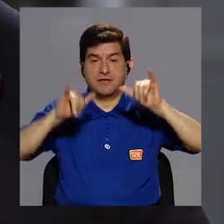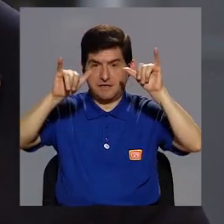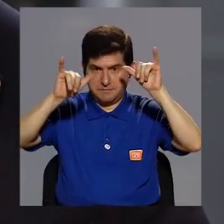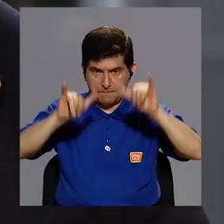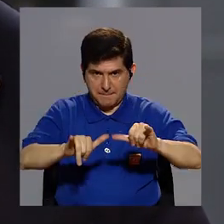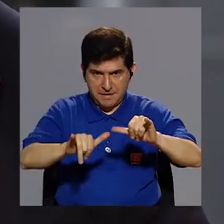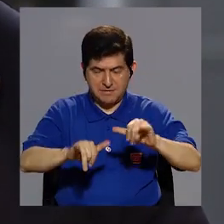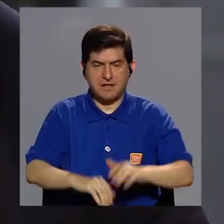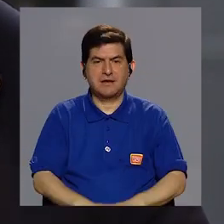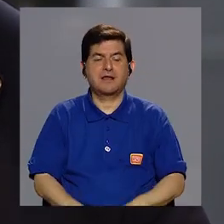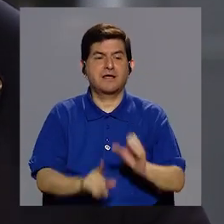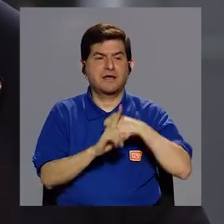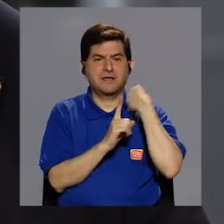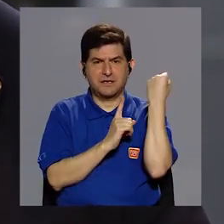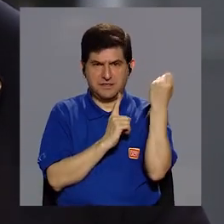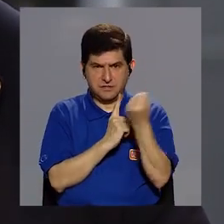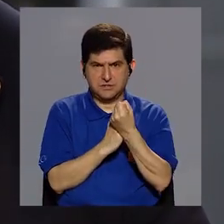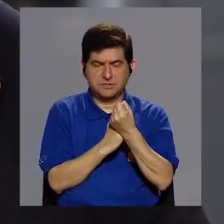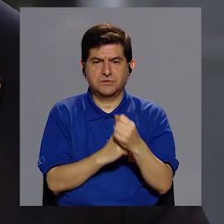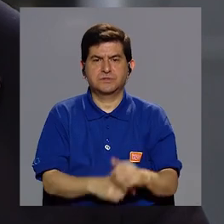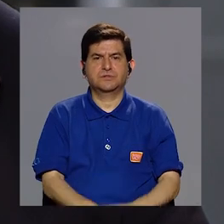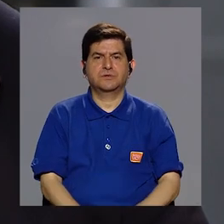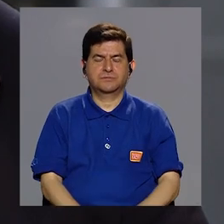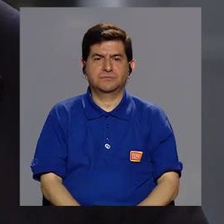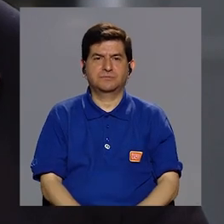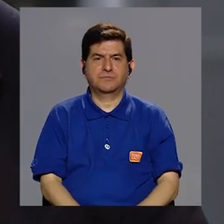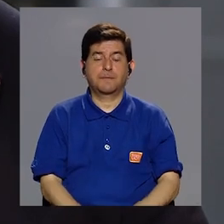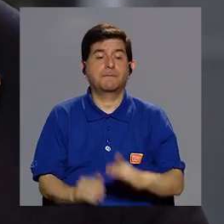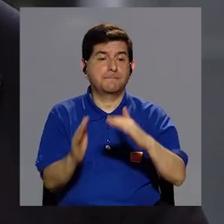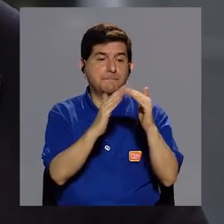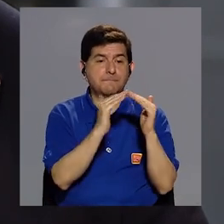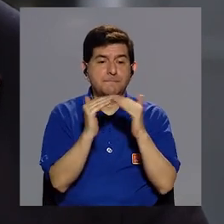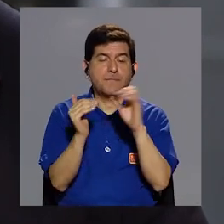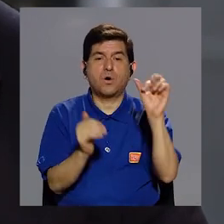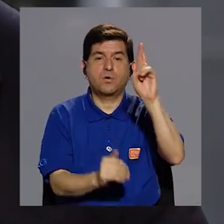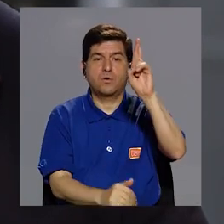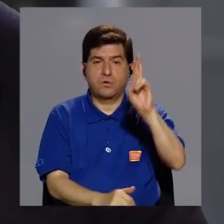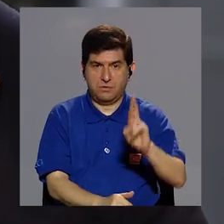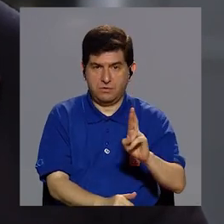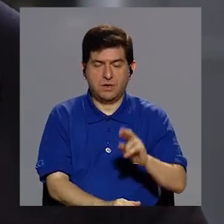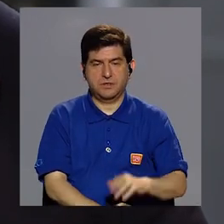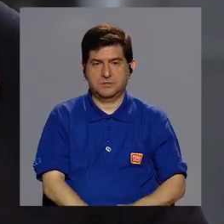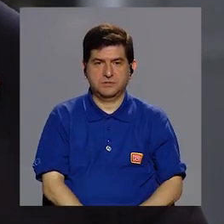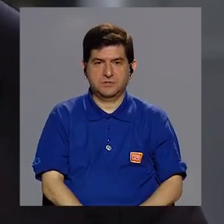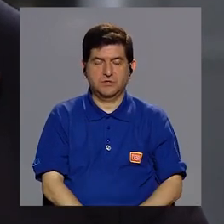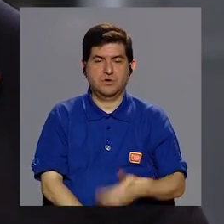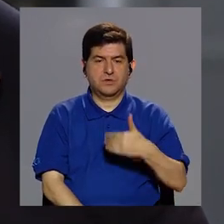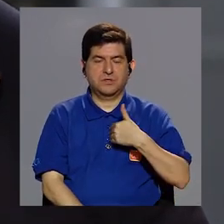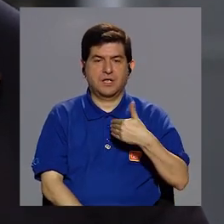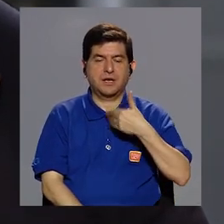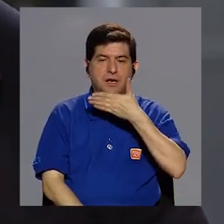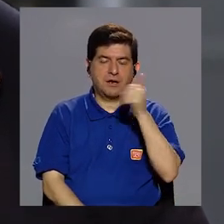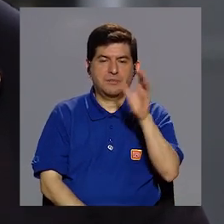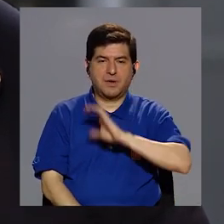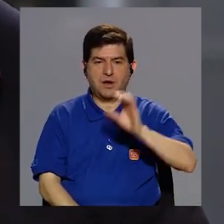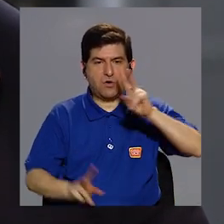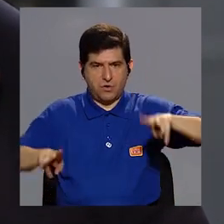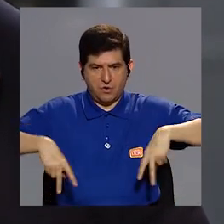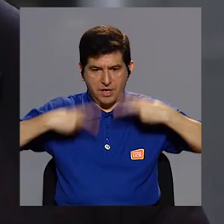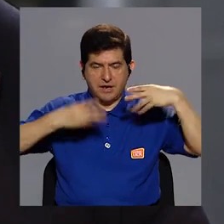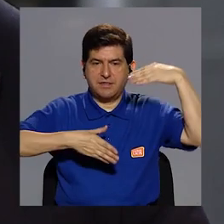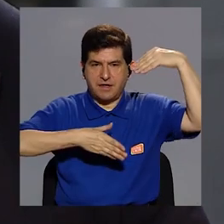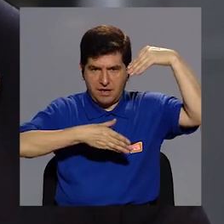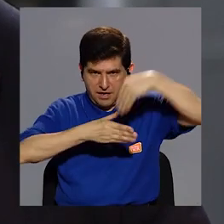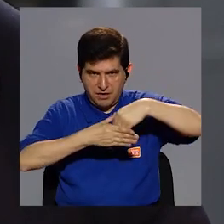tenemos que mantener condiciones para que la población costarricense tenga una mejor